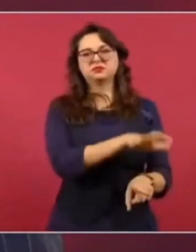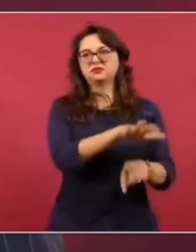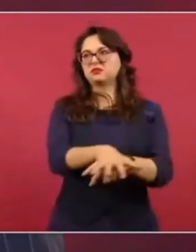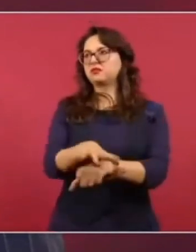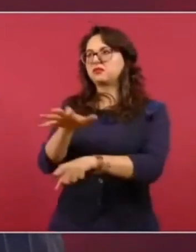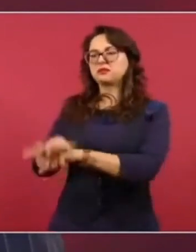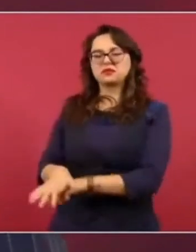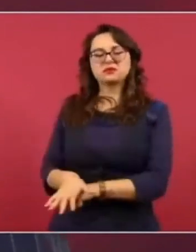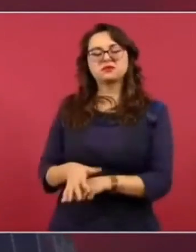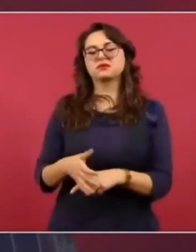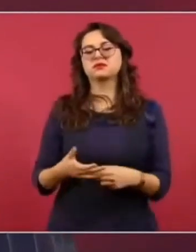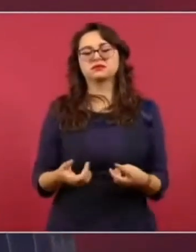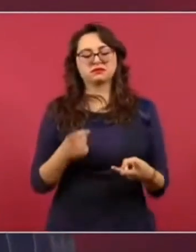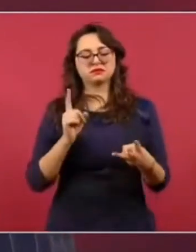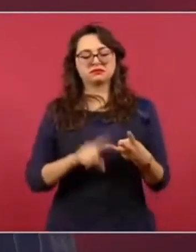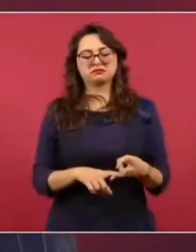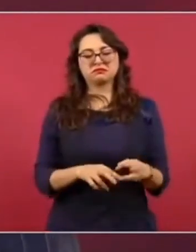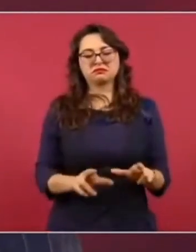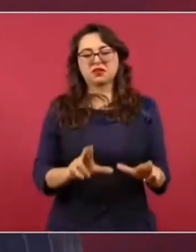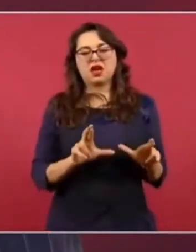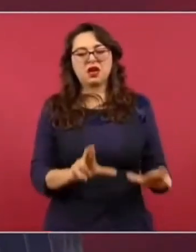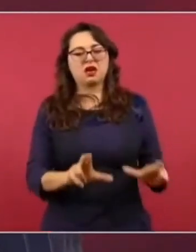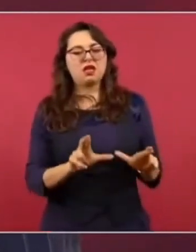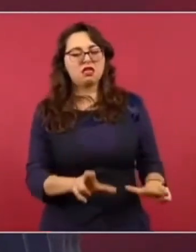regresen los oligarcas,